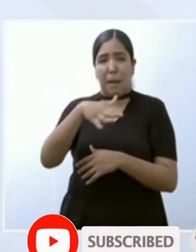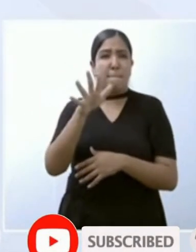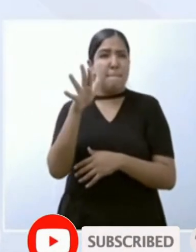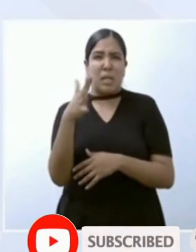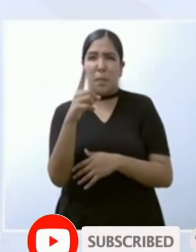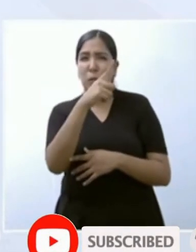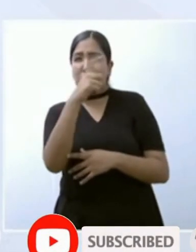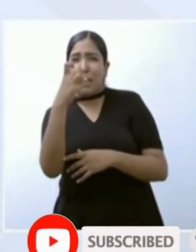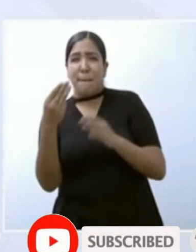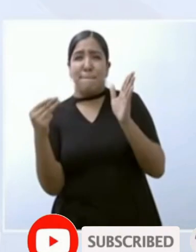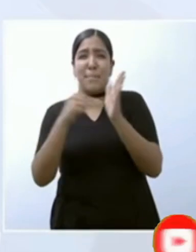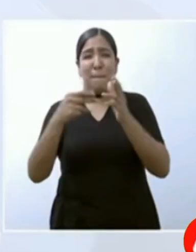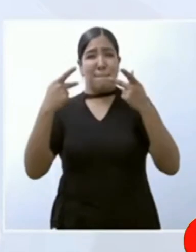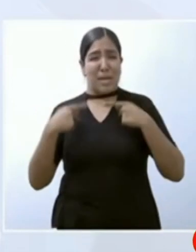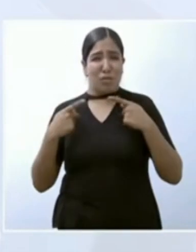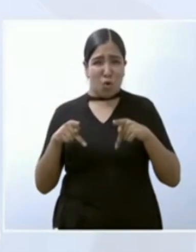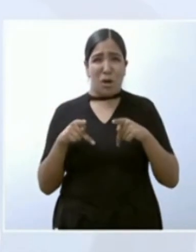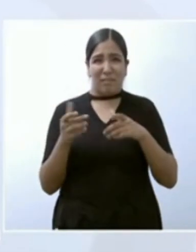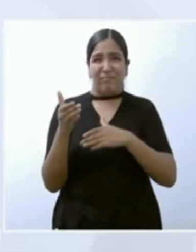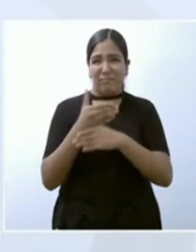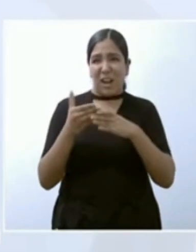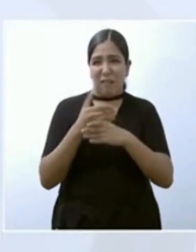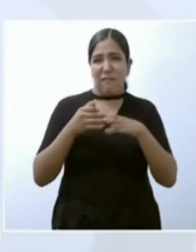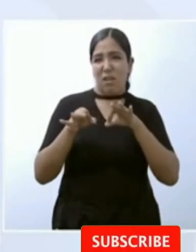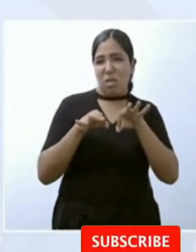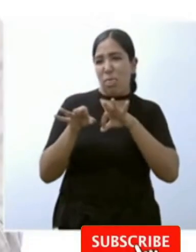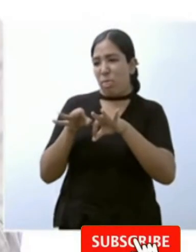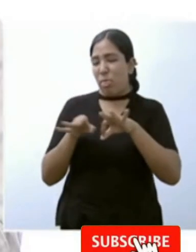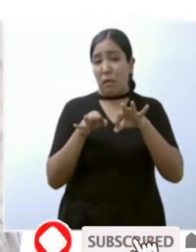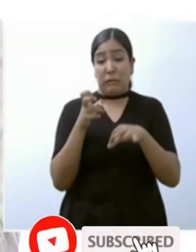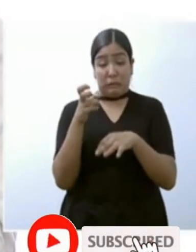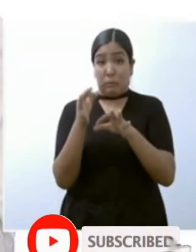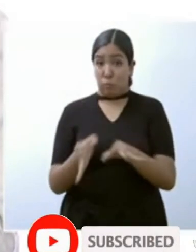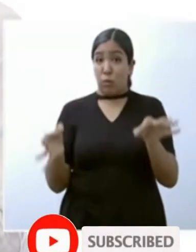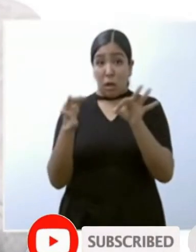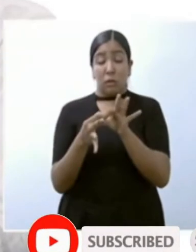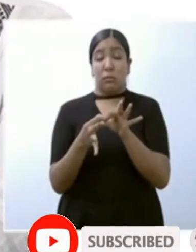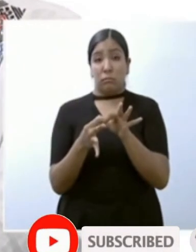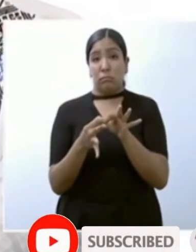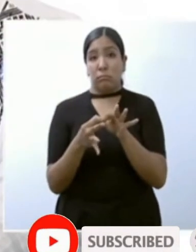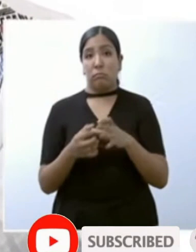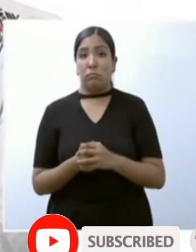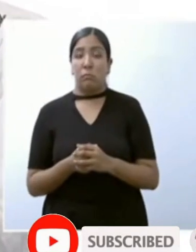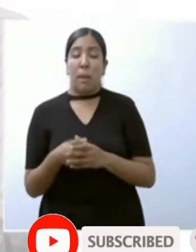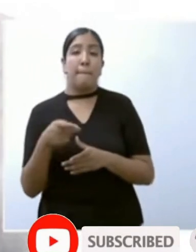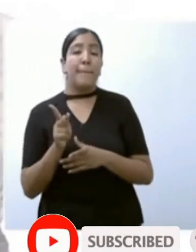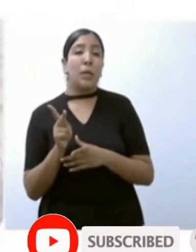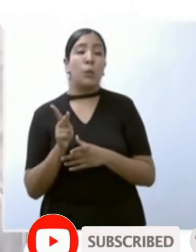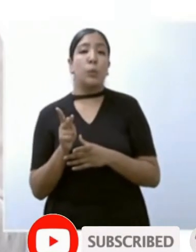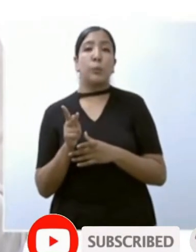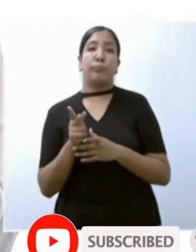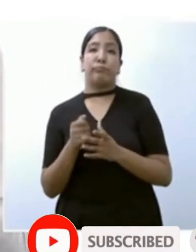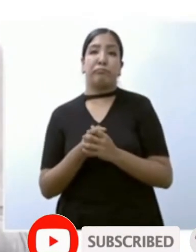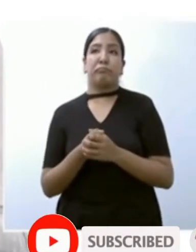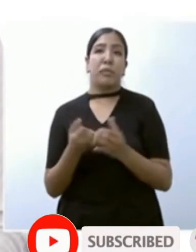mil productores esto es muy importante pero también puedo yo